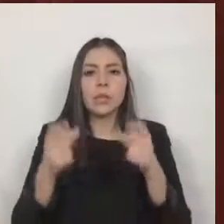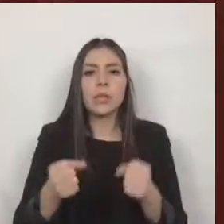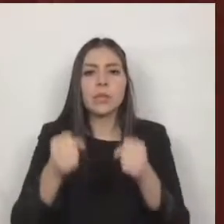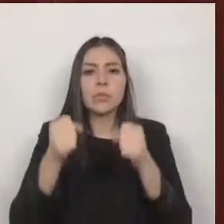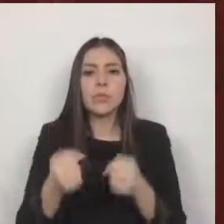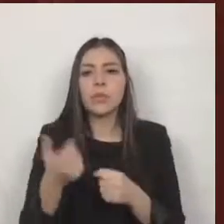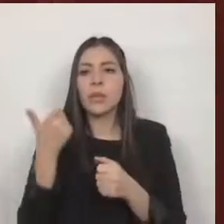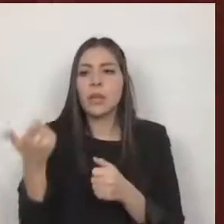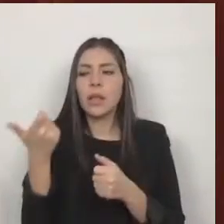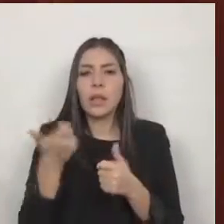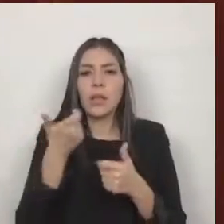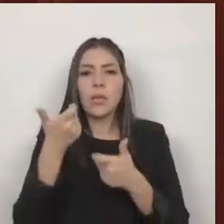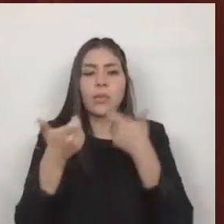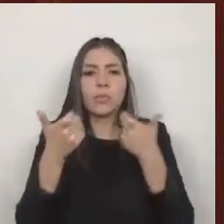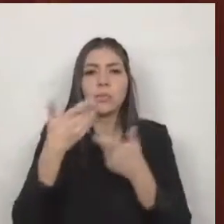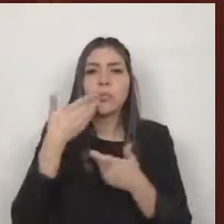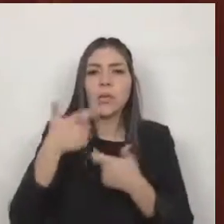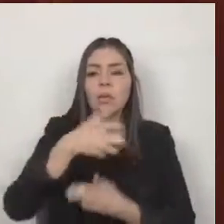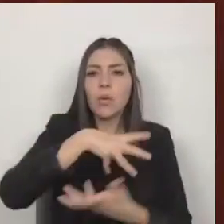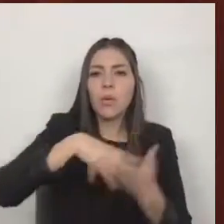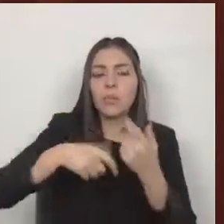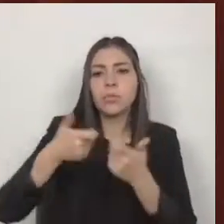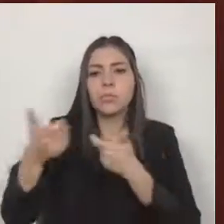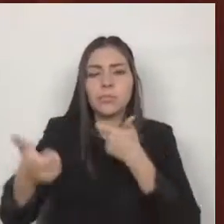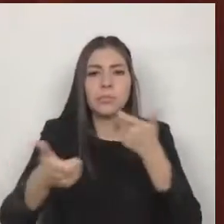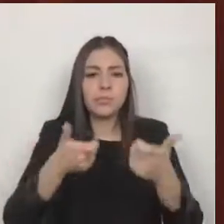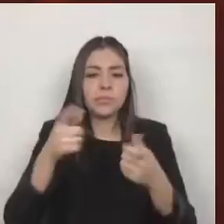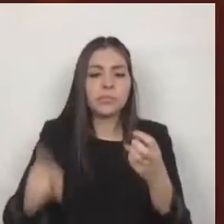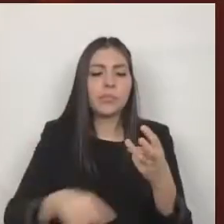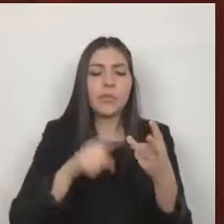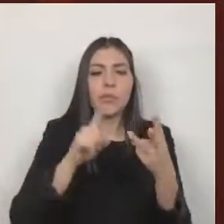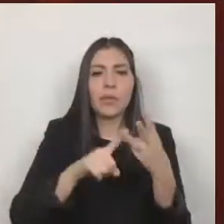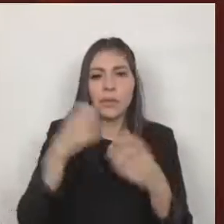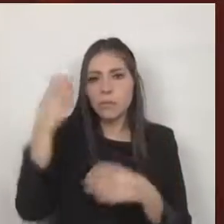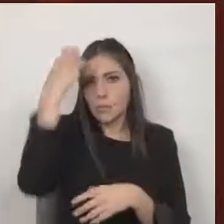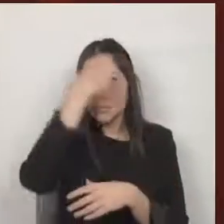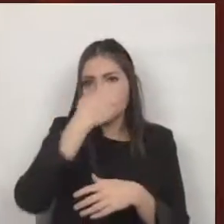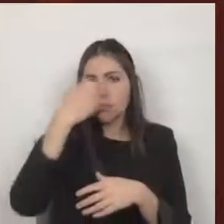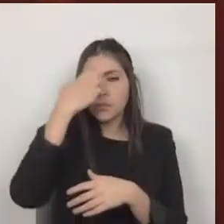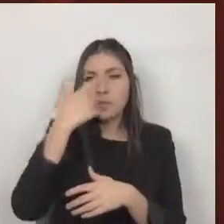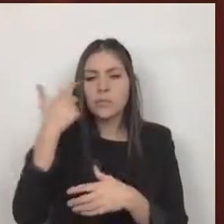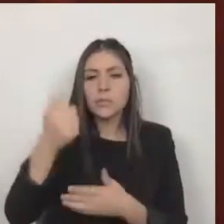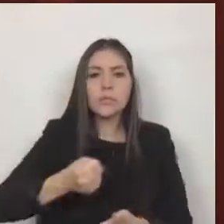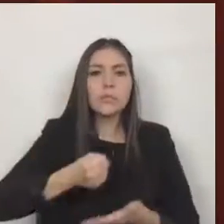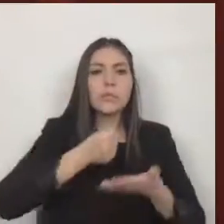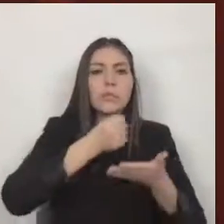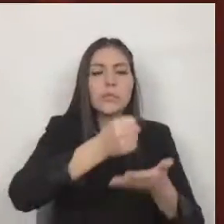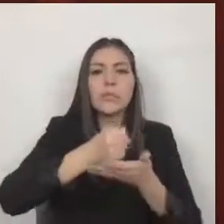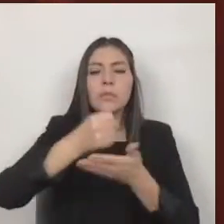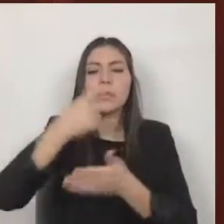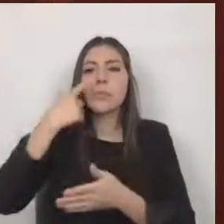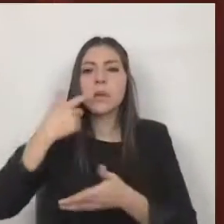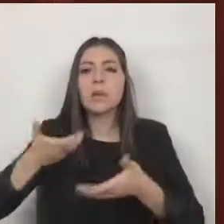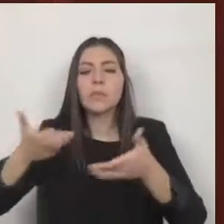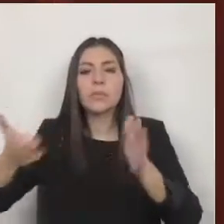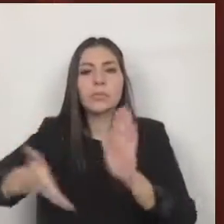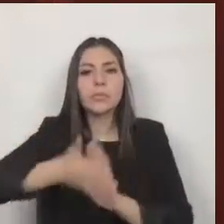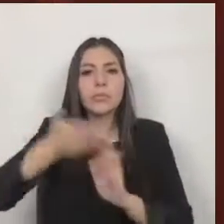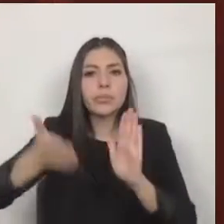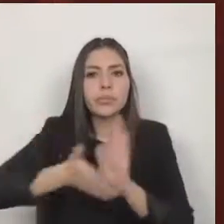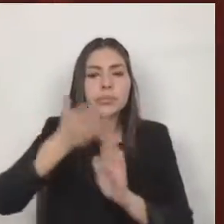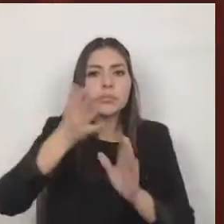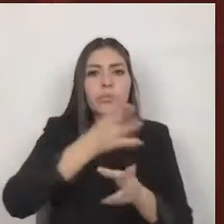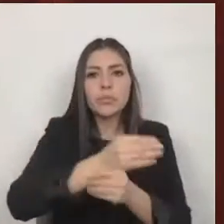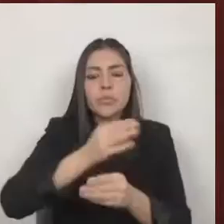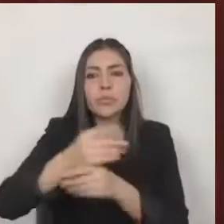tres la evaluación y análisis de la aplicación de recursos destinados a obras públicas que beneficien e